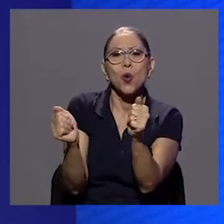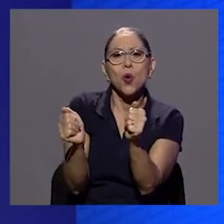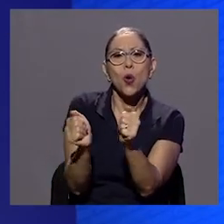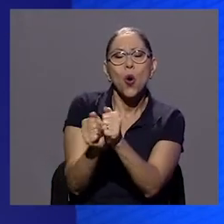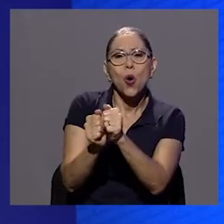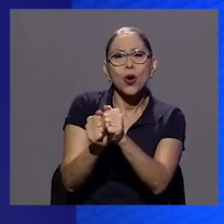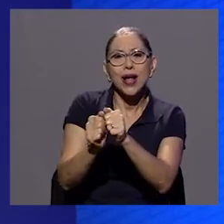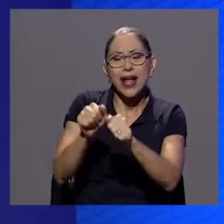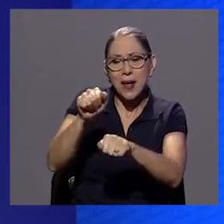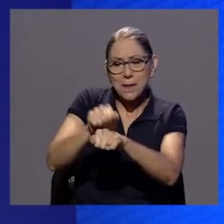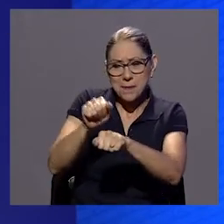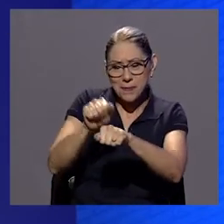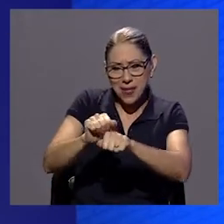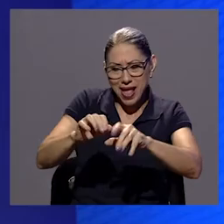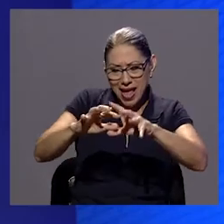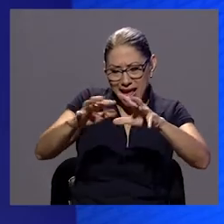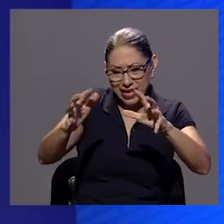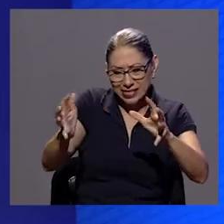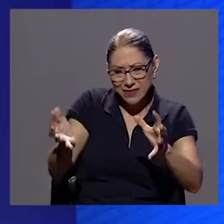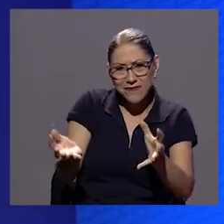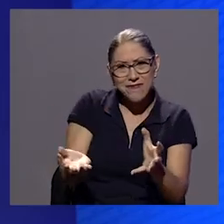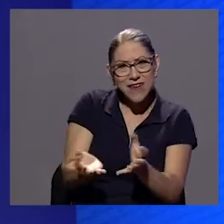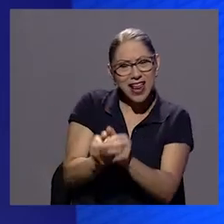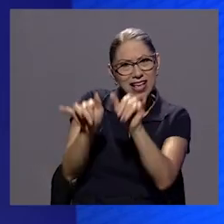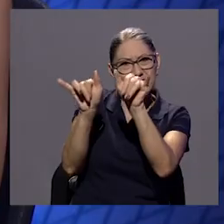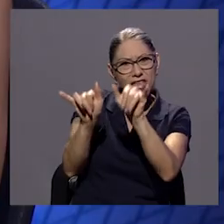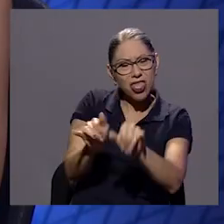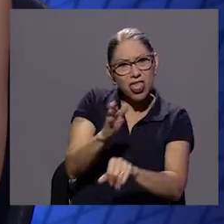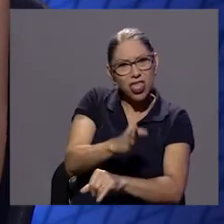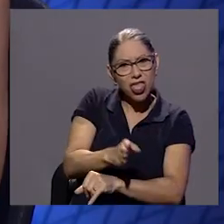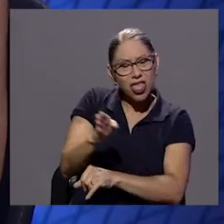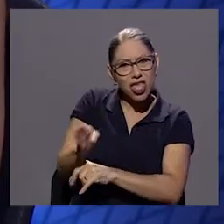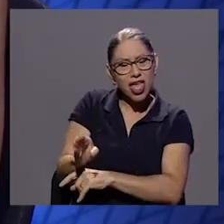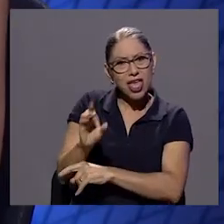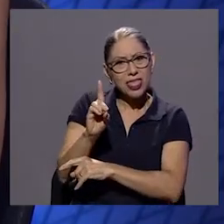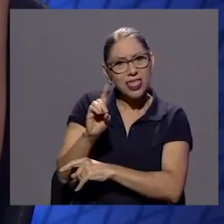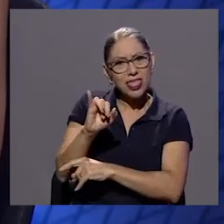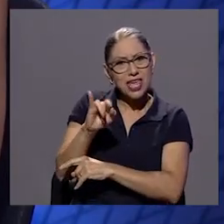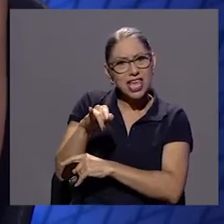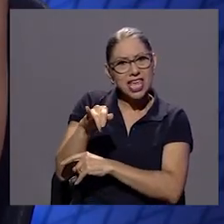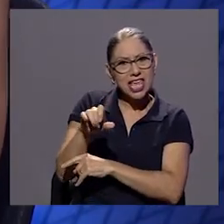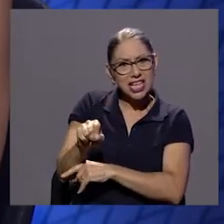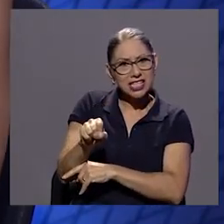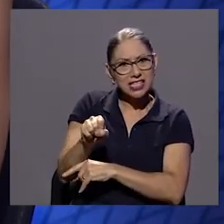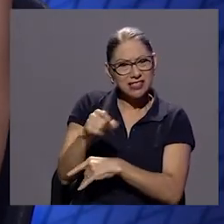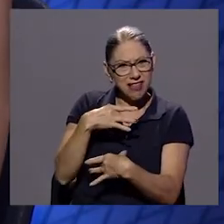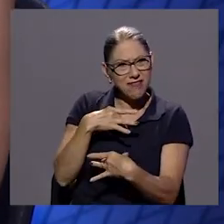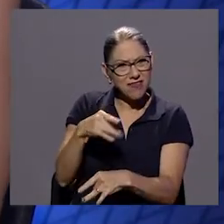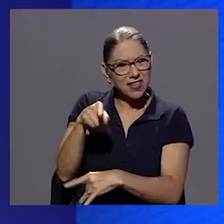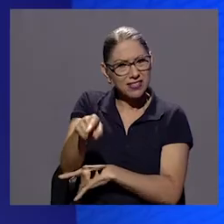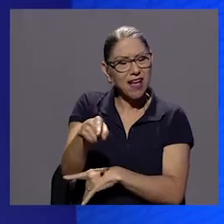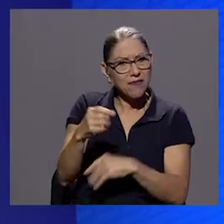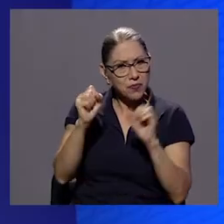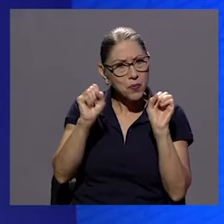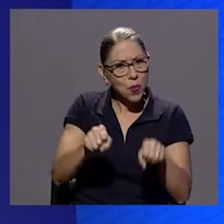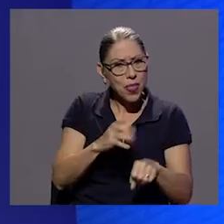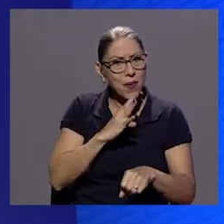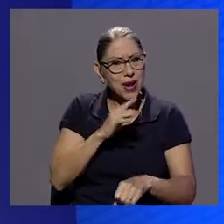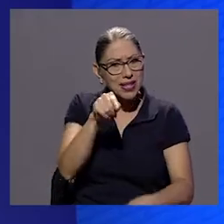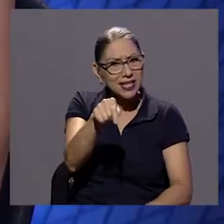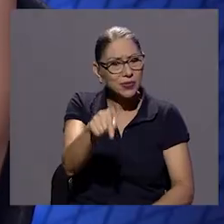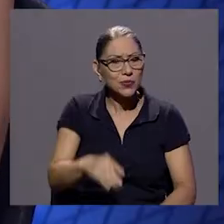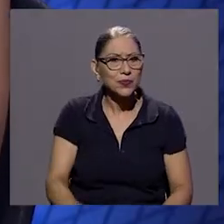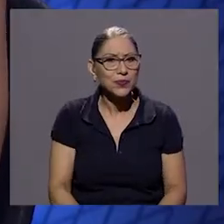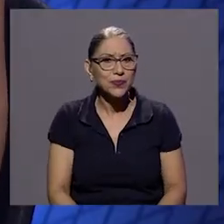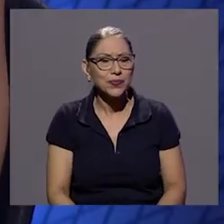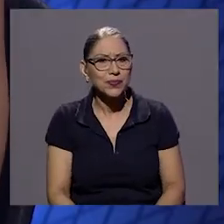decir esta es una idea bastante interesante y me gustaría que explorar ese vínculo ok claro